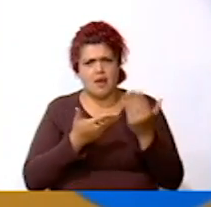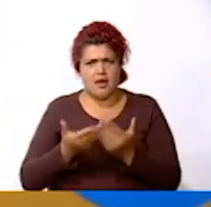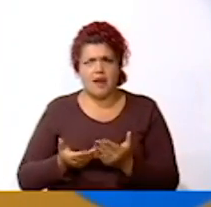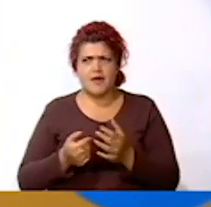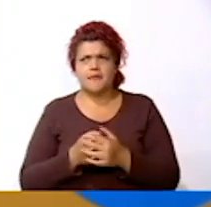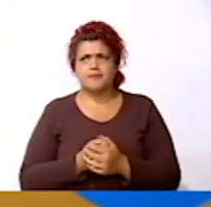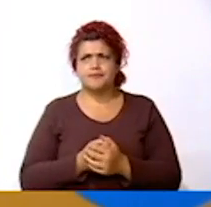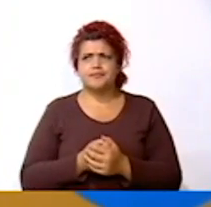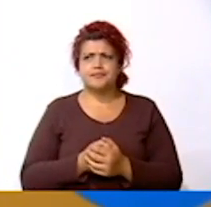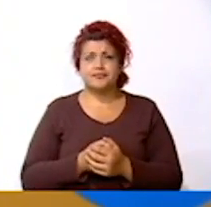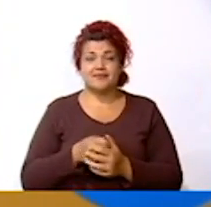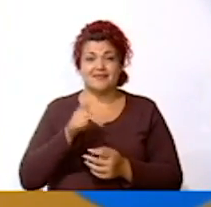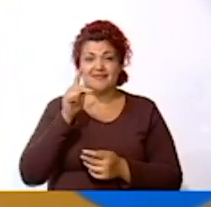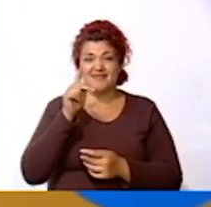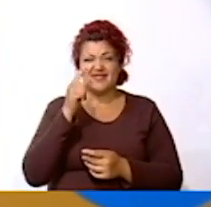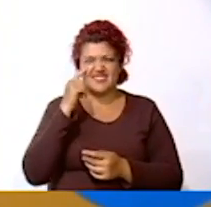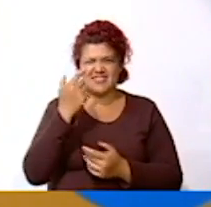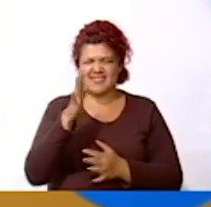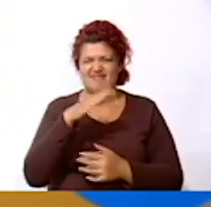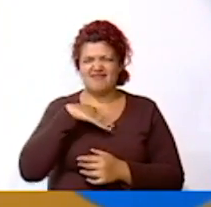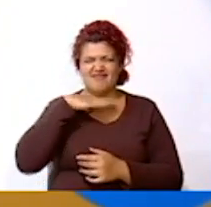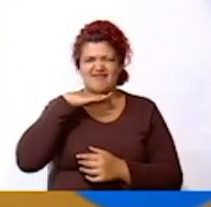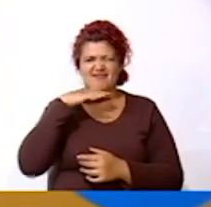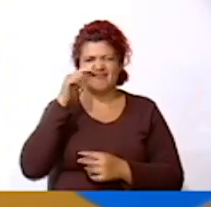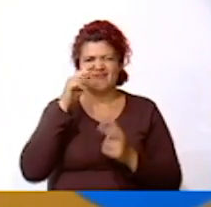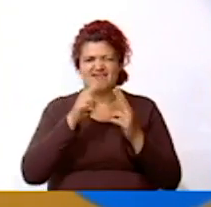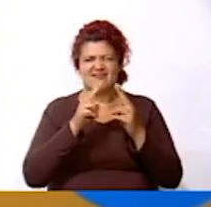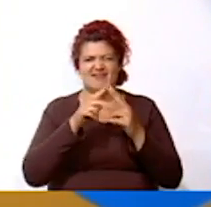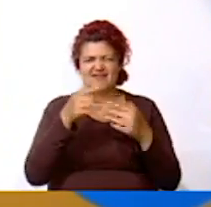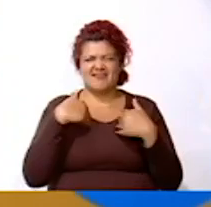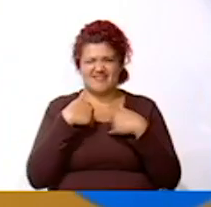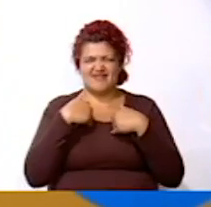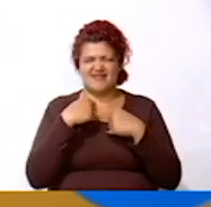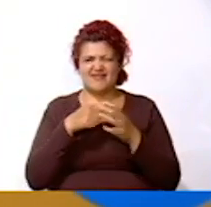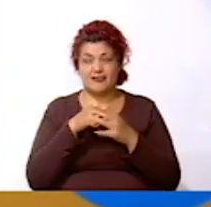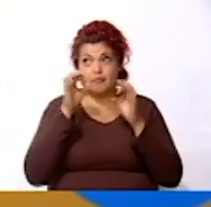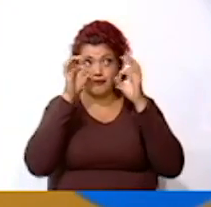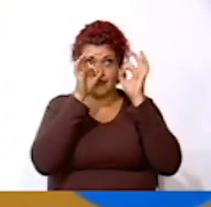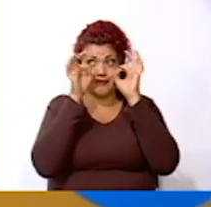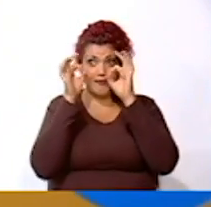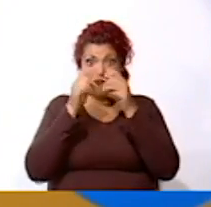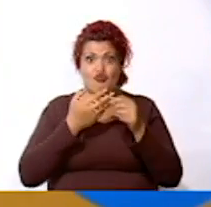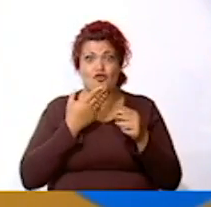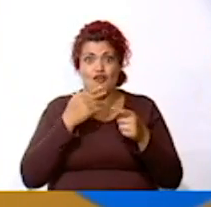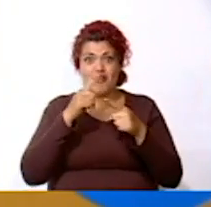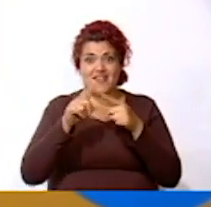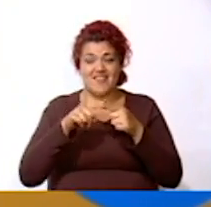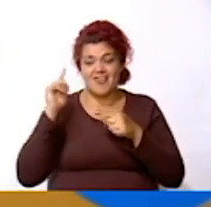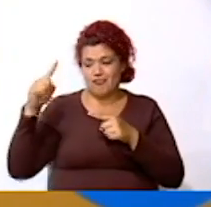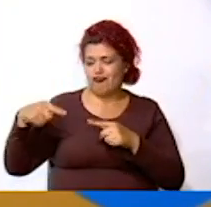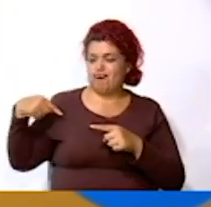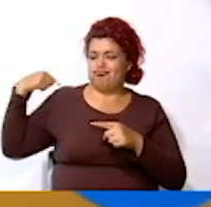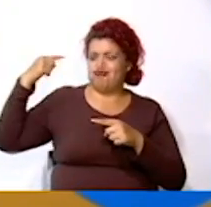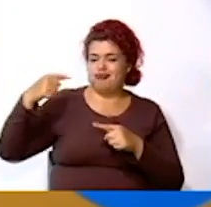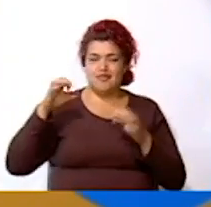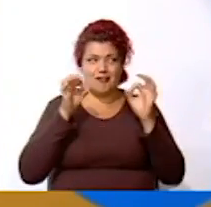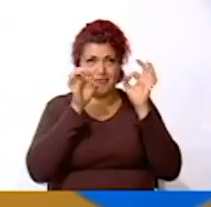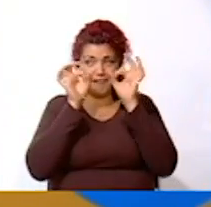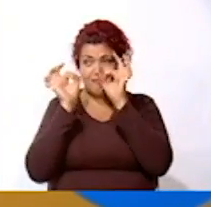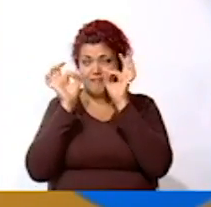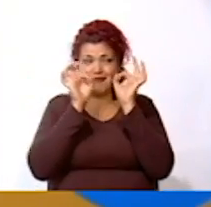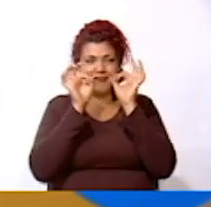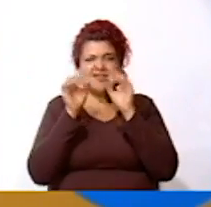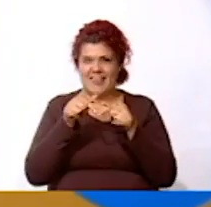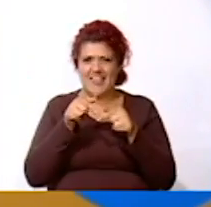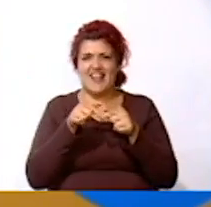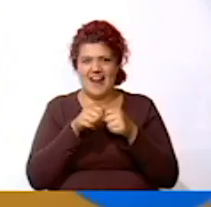Es de un personaje Conocido por ustedes Ya lo hemos visto Camaleón nos vino A visitar de nuevo Él nos va a explicar